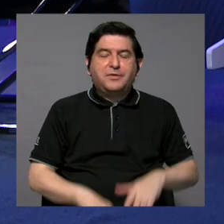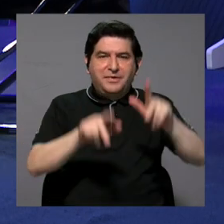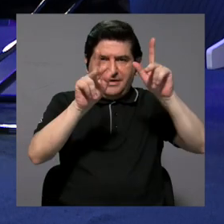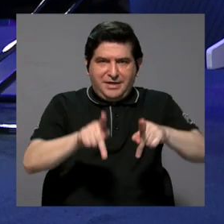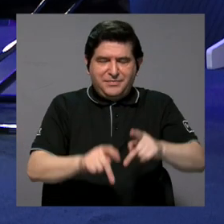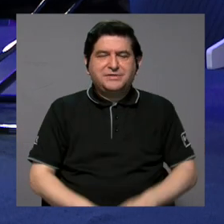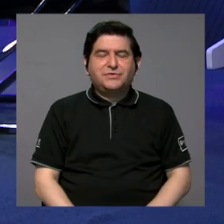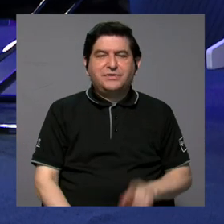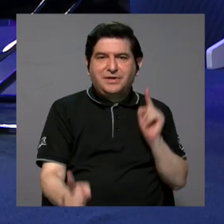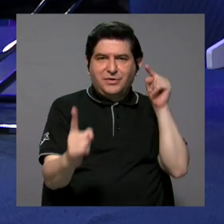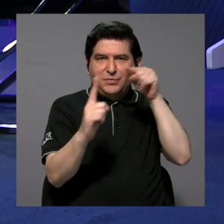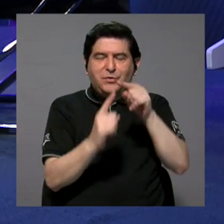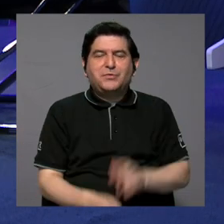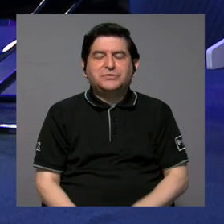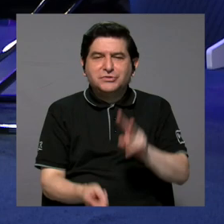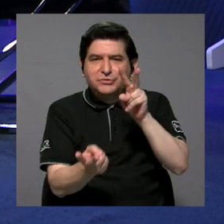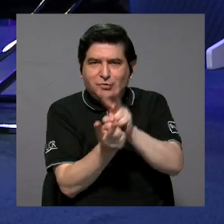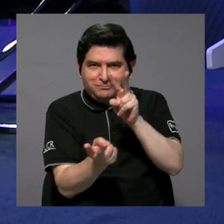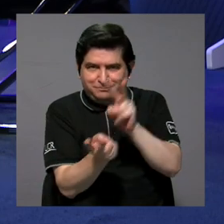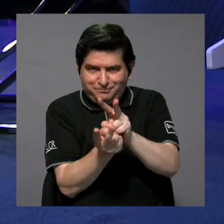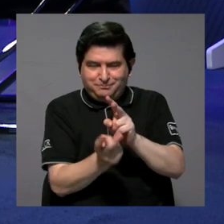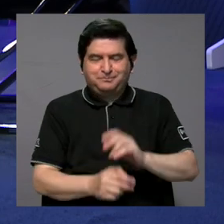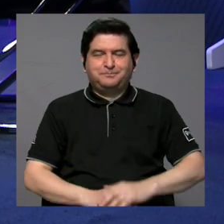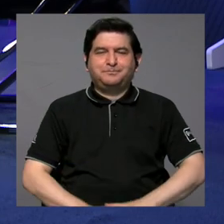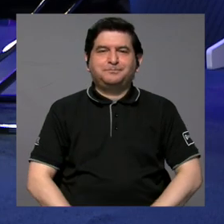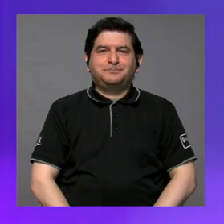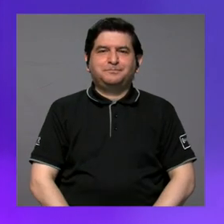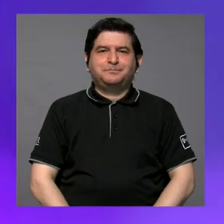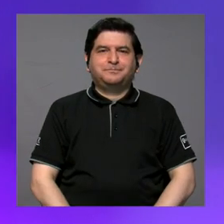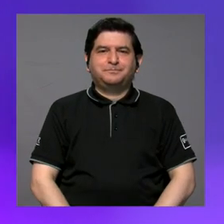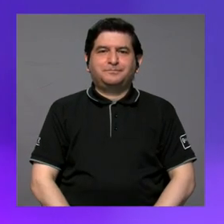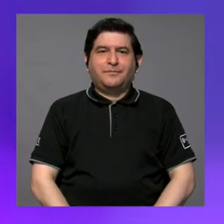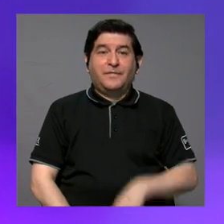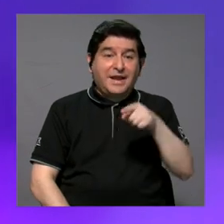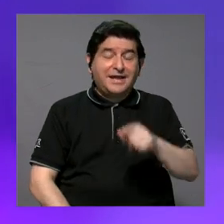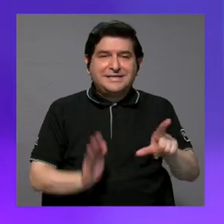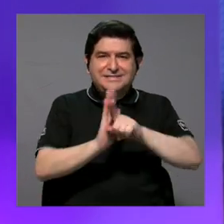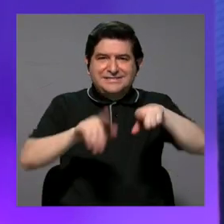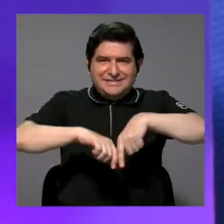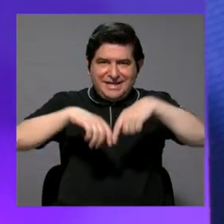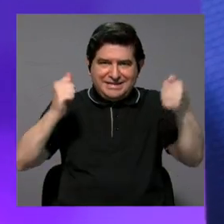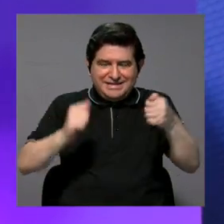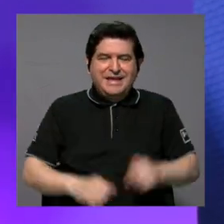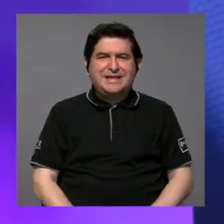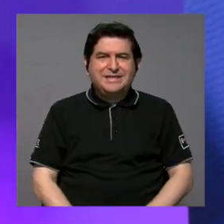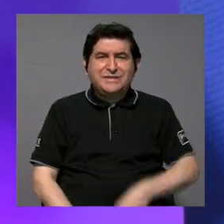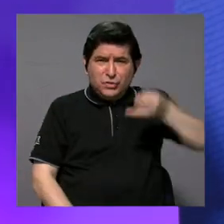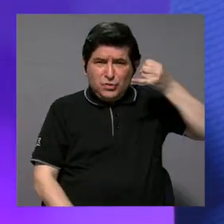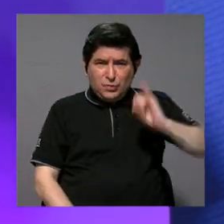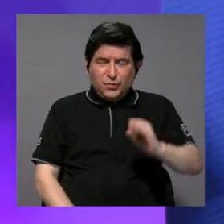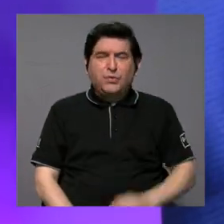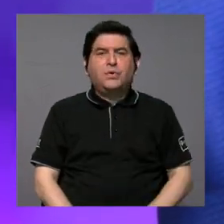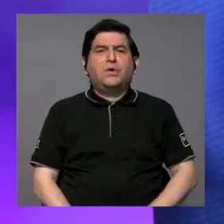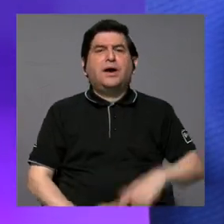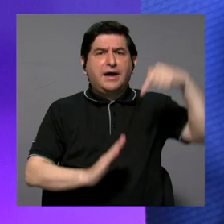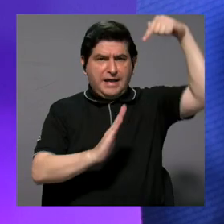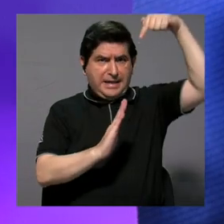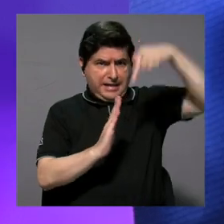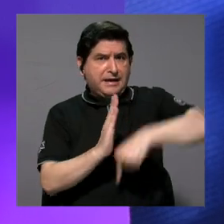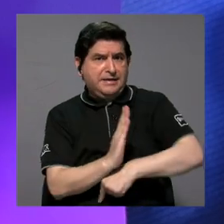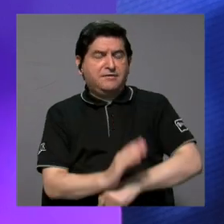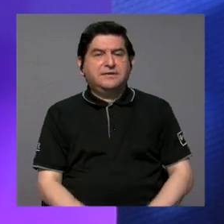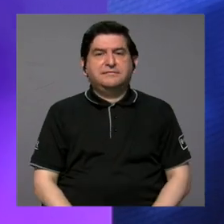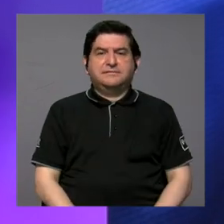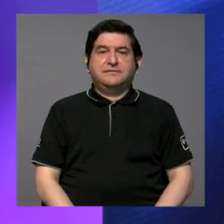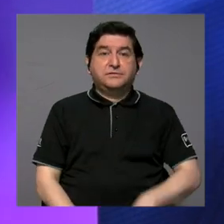persona con fines sexuales, ¿verdad?, para obtener esto. Entonces, ese delito de violación tiene agravantes, ¿verdad?, y uno